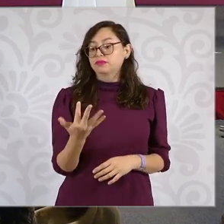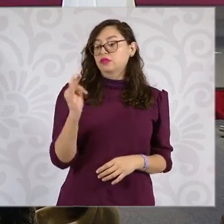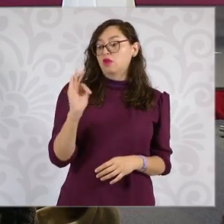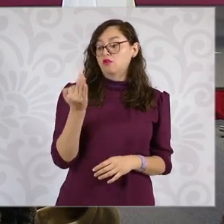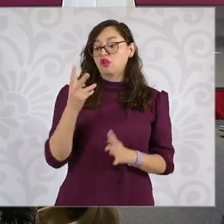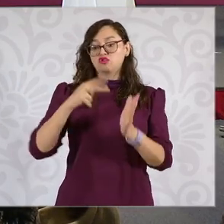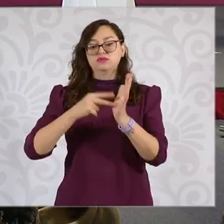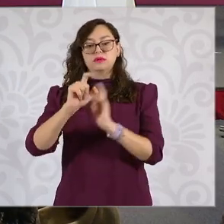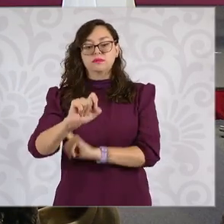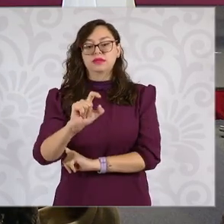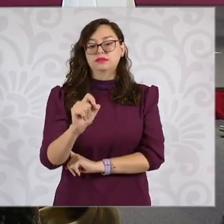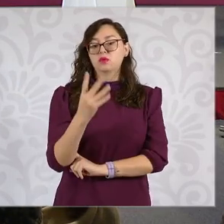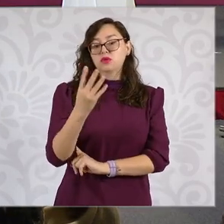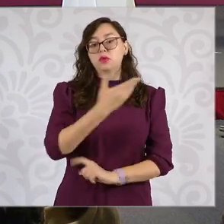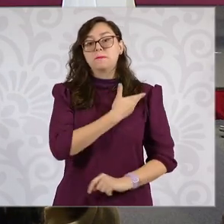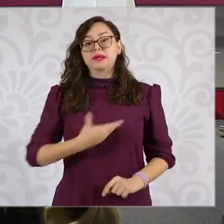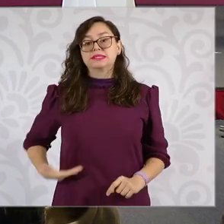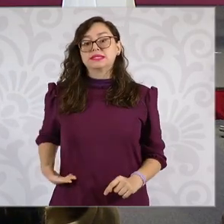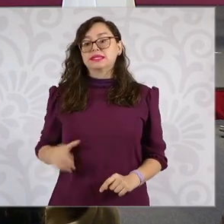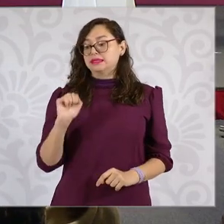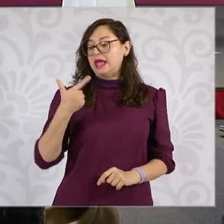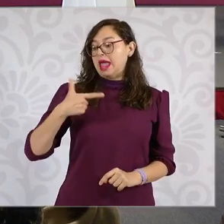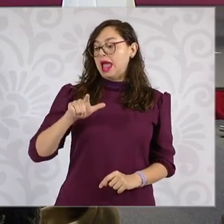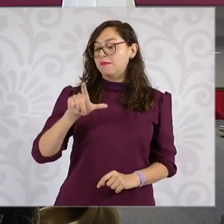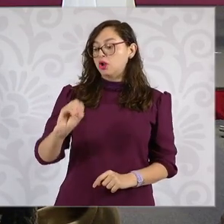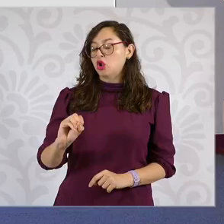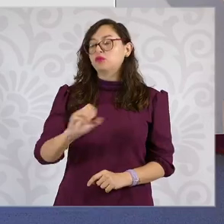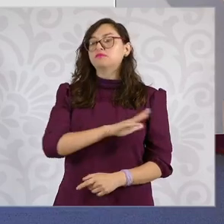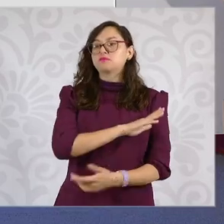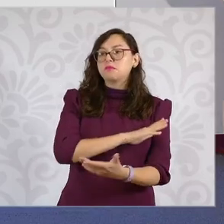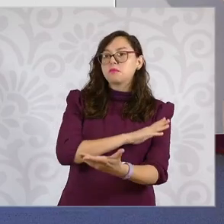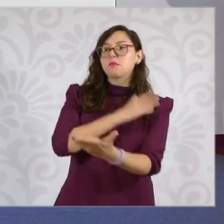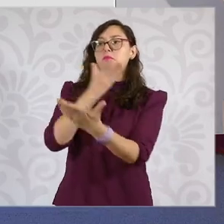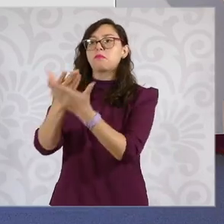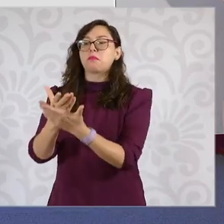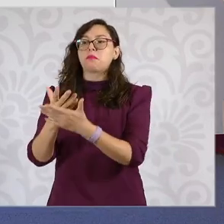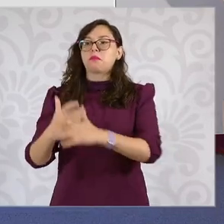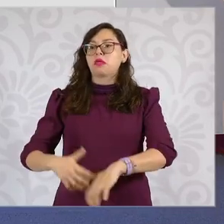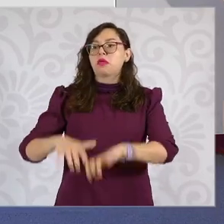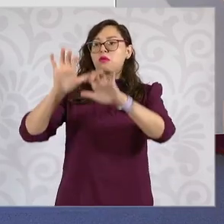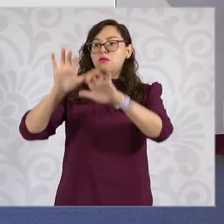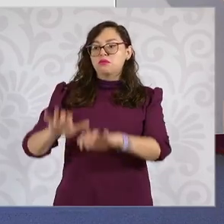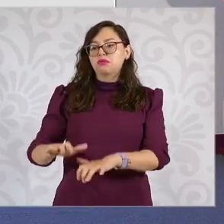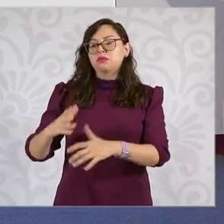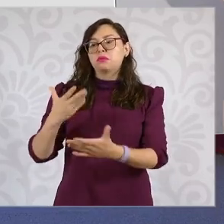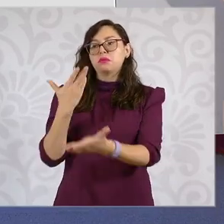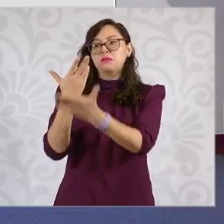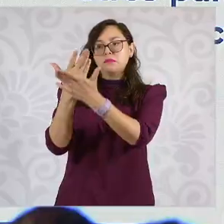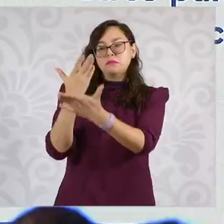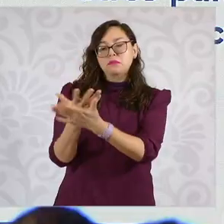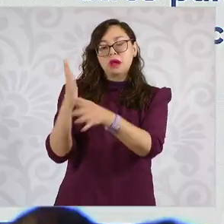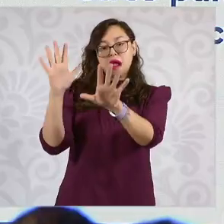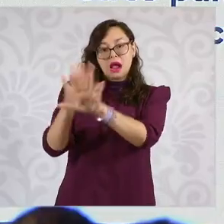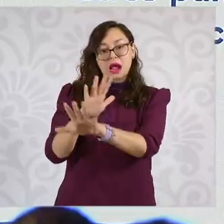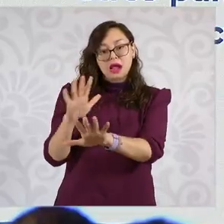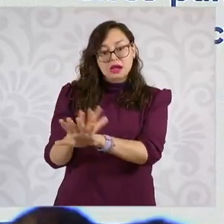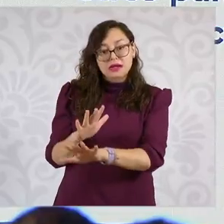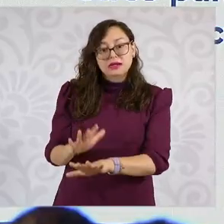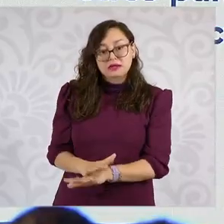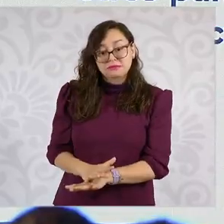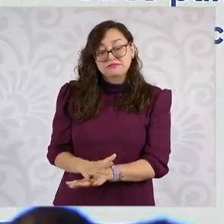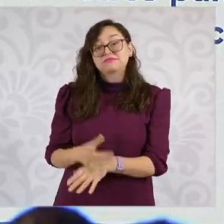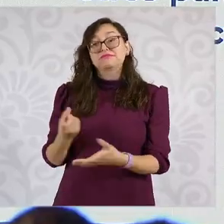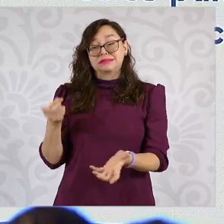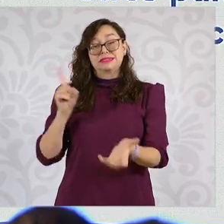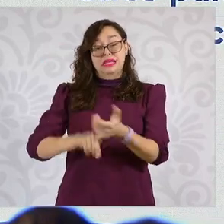de reforma, 18 constitucionales y dos legales, entre ellas la reforma al Poder